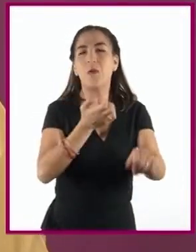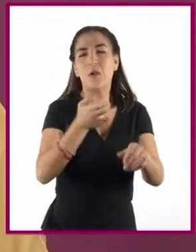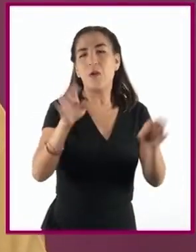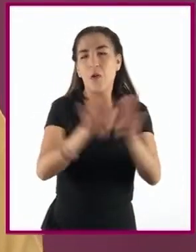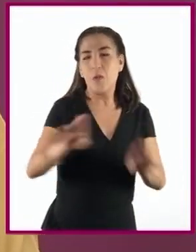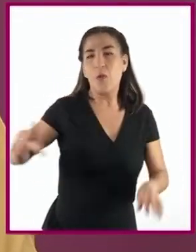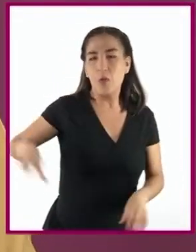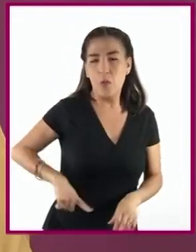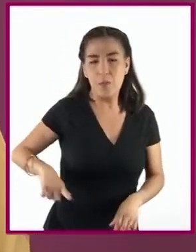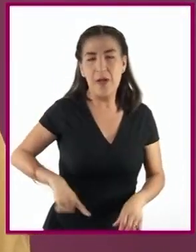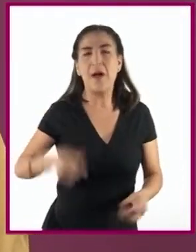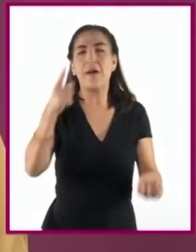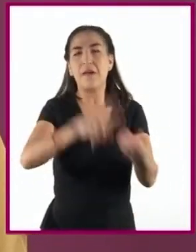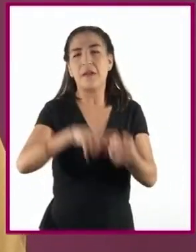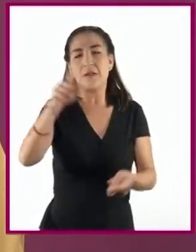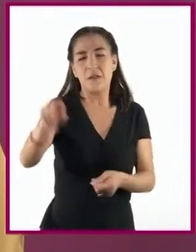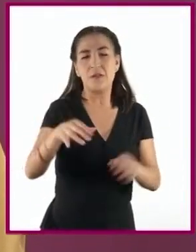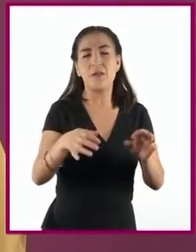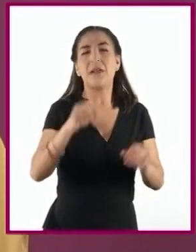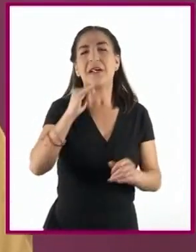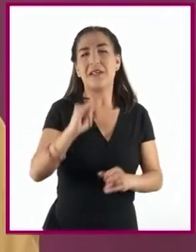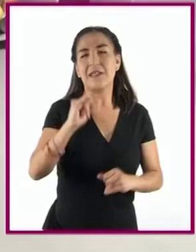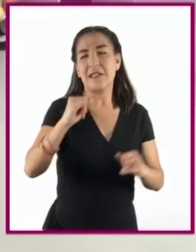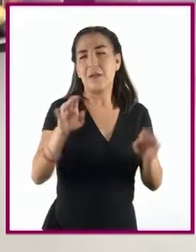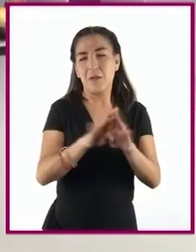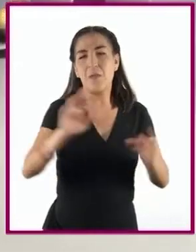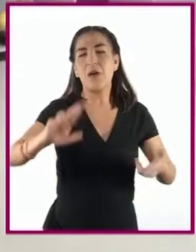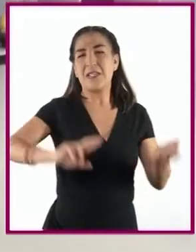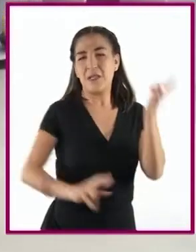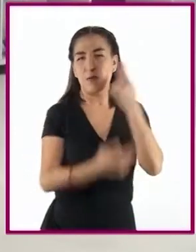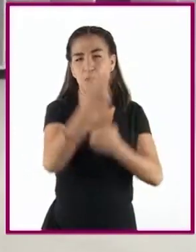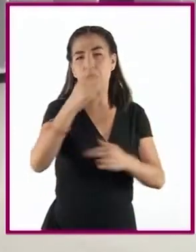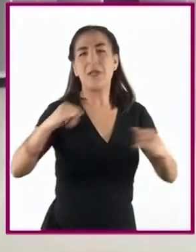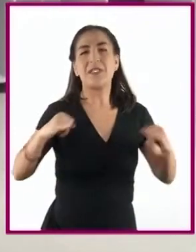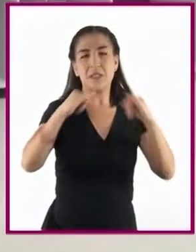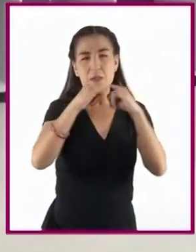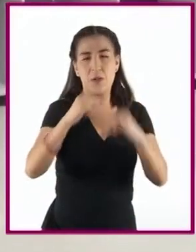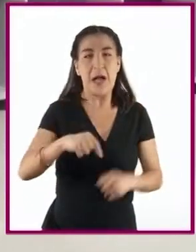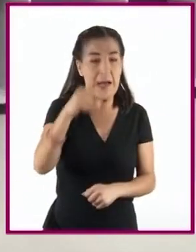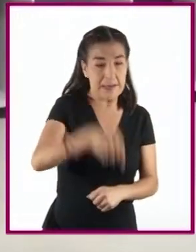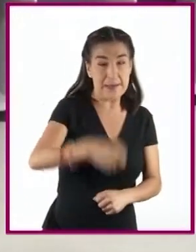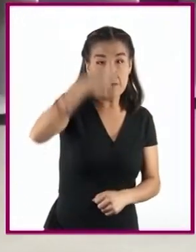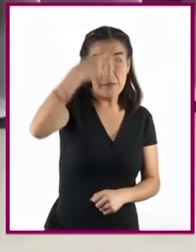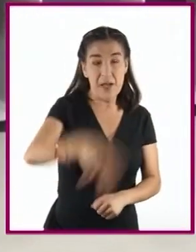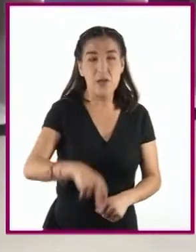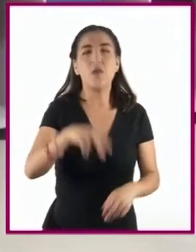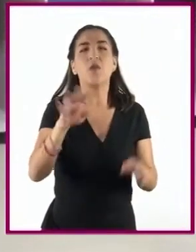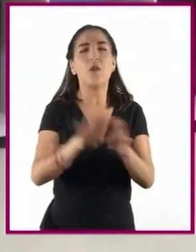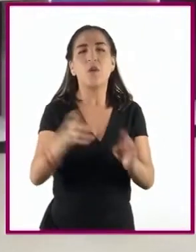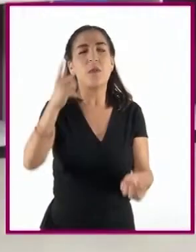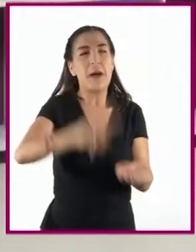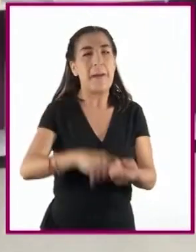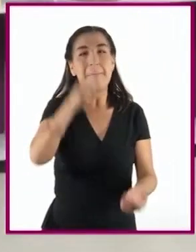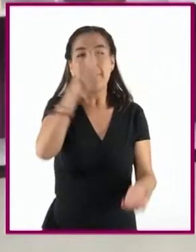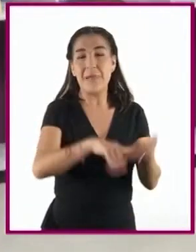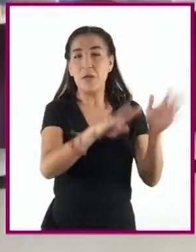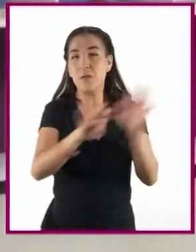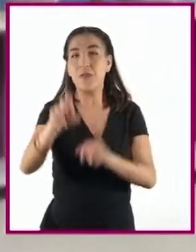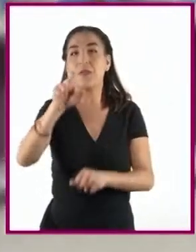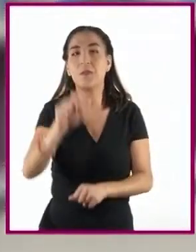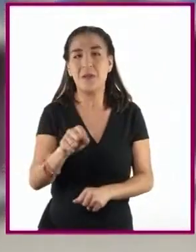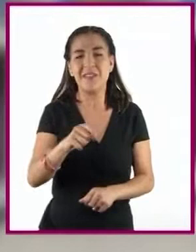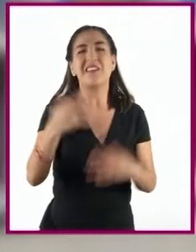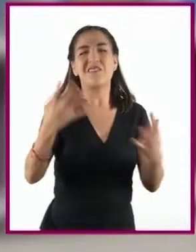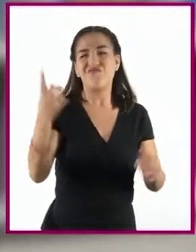consolidación del Partido Revolucionario Institucional. Nuestro país inició la década de 1920 de forma tensa.